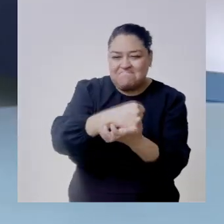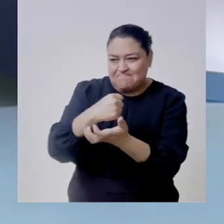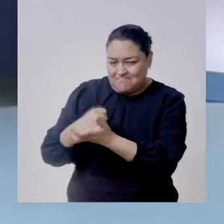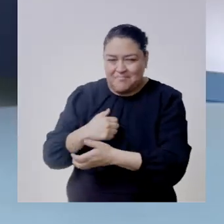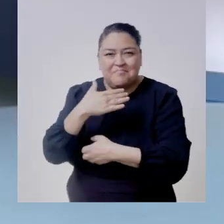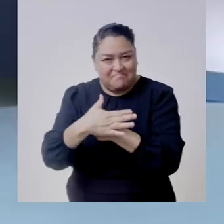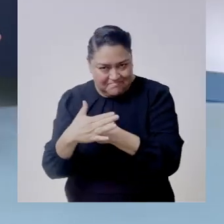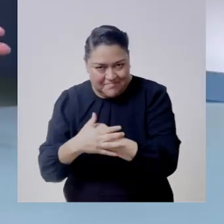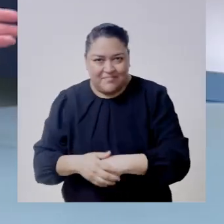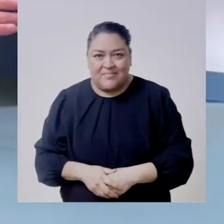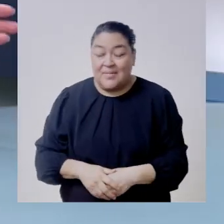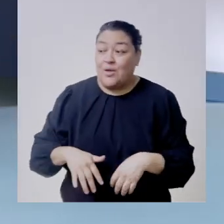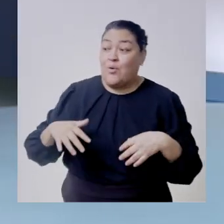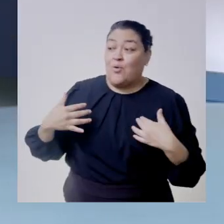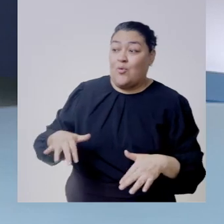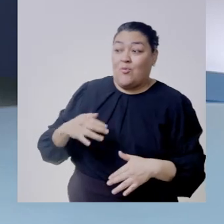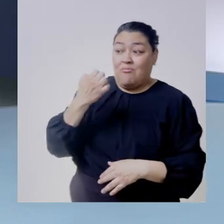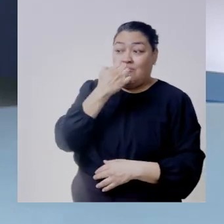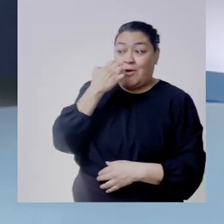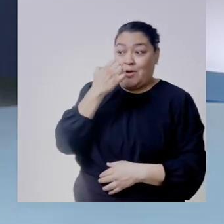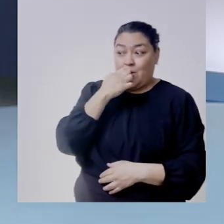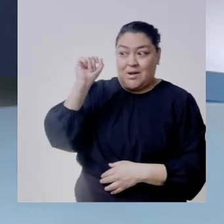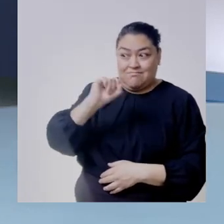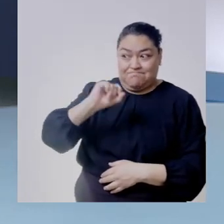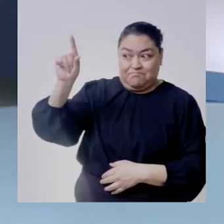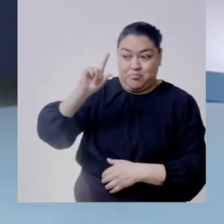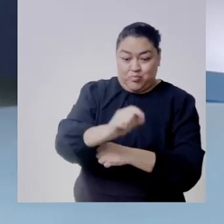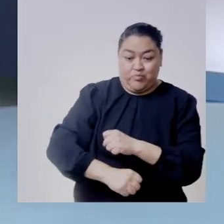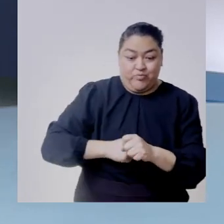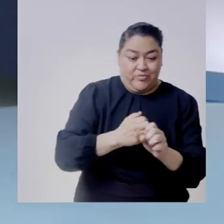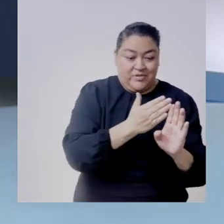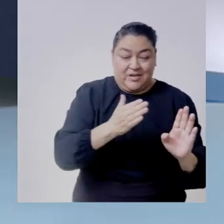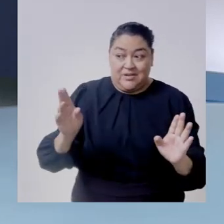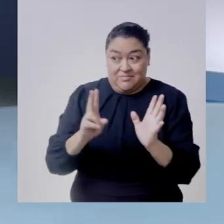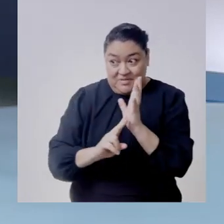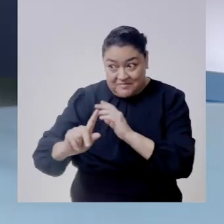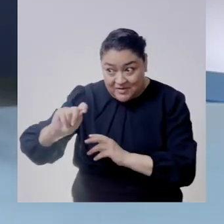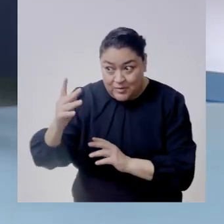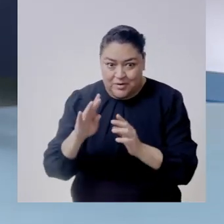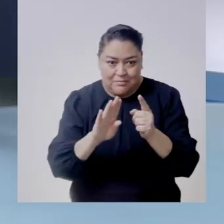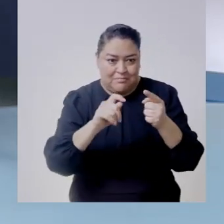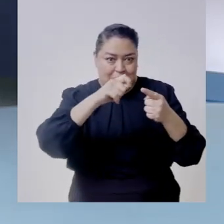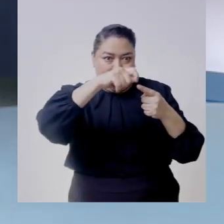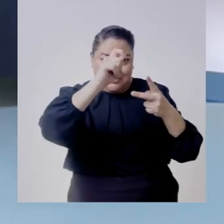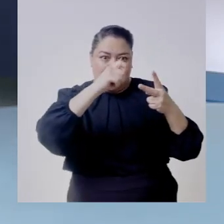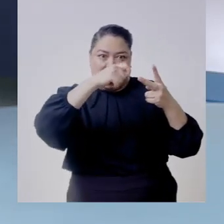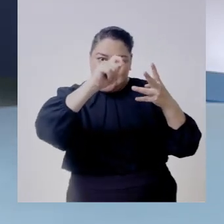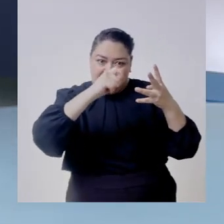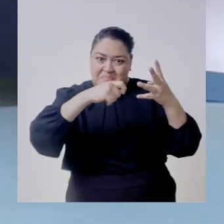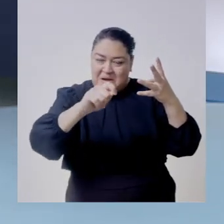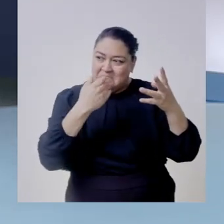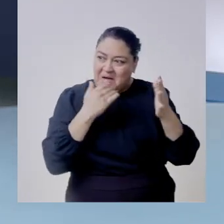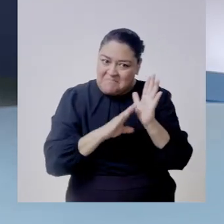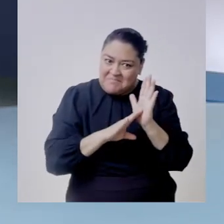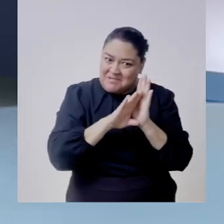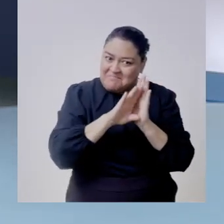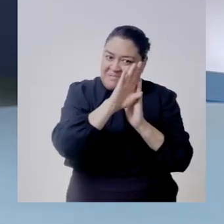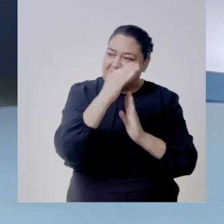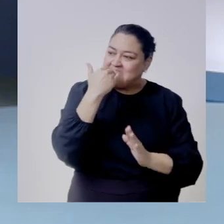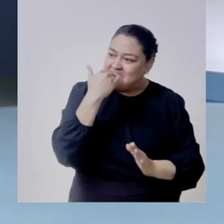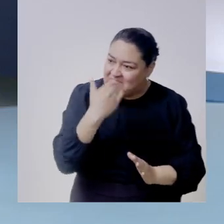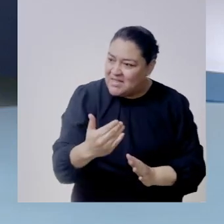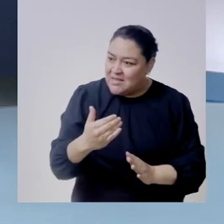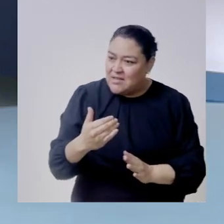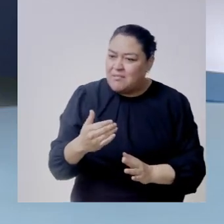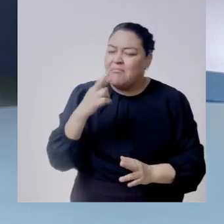es el año entonces de la escuela judicial electoral el dos mil veinticuatro con todo lo que nos estás comentando pero para lograr eso